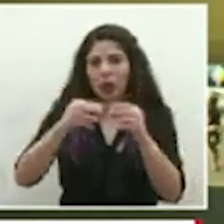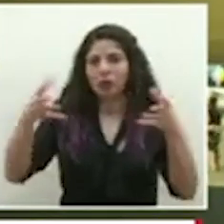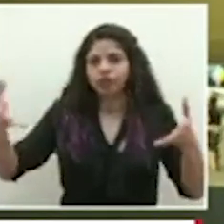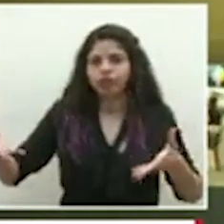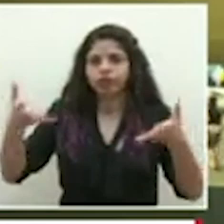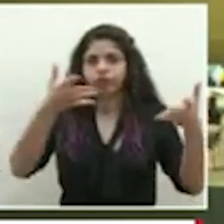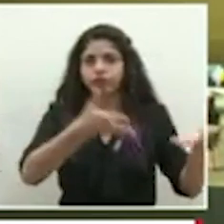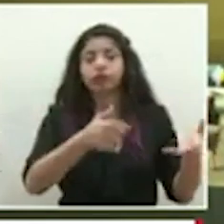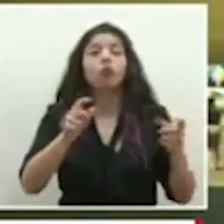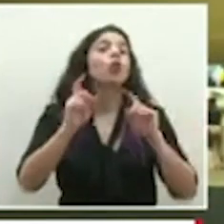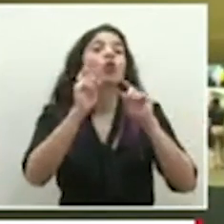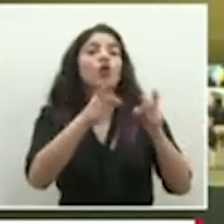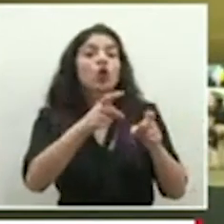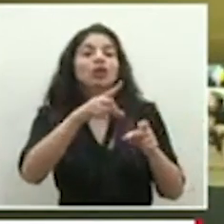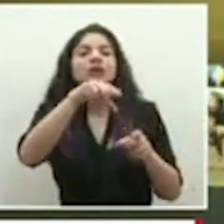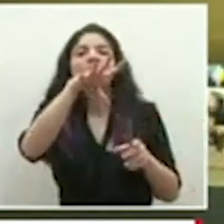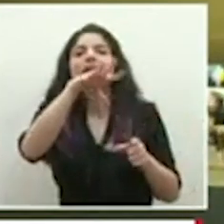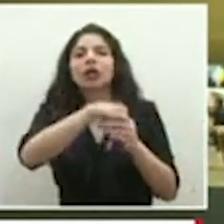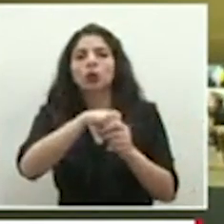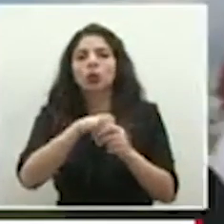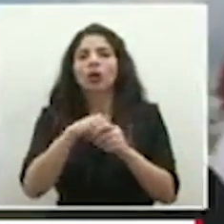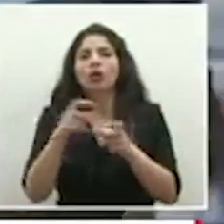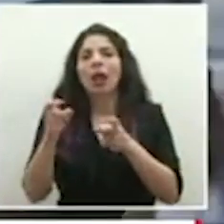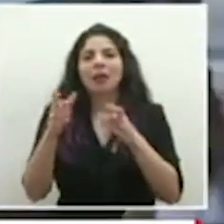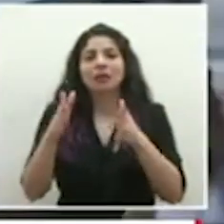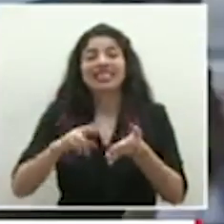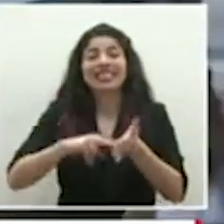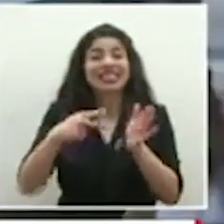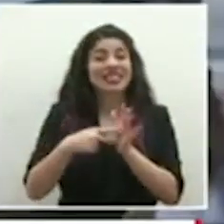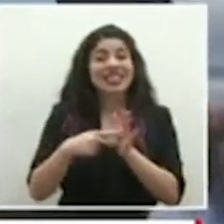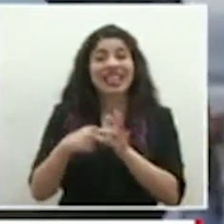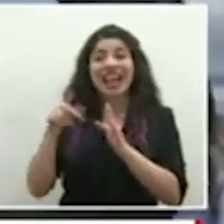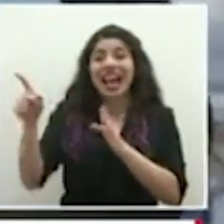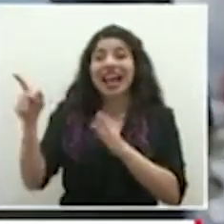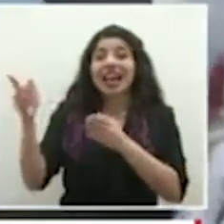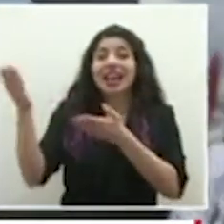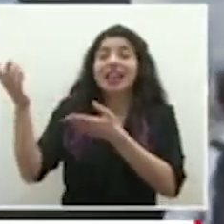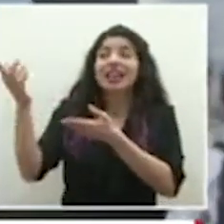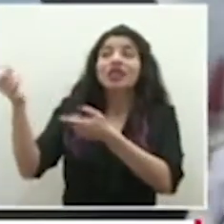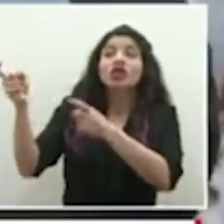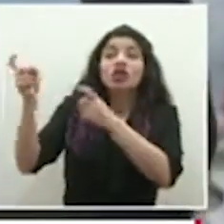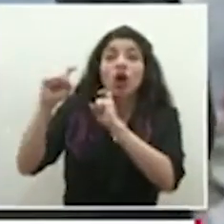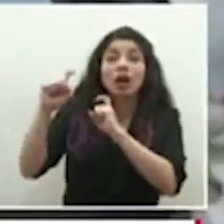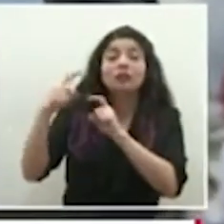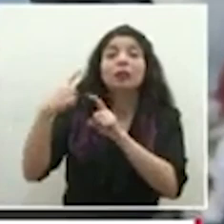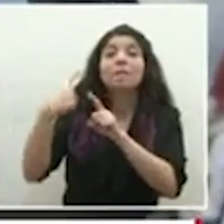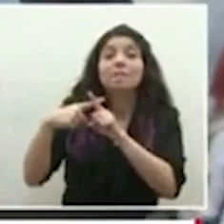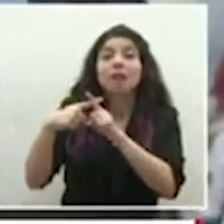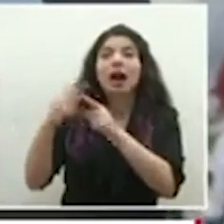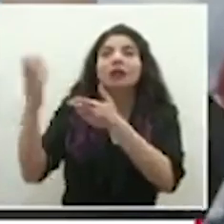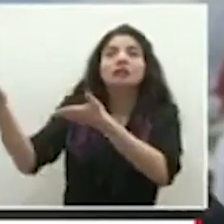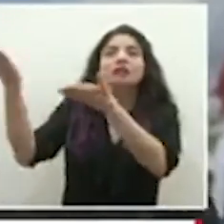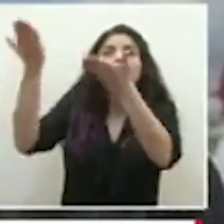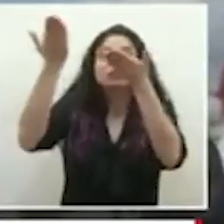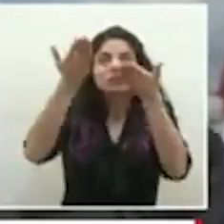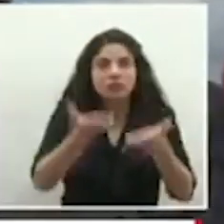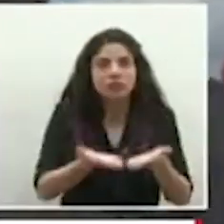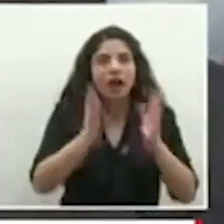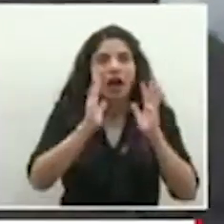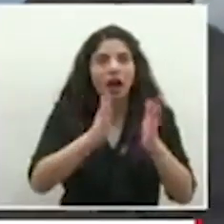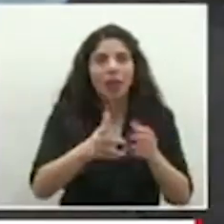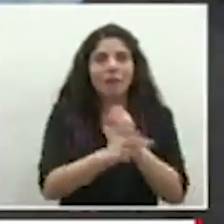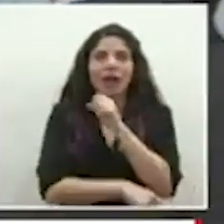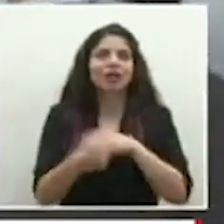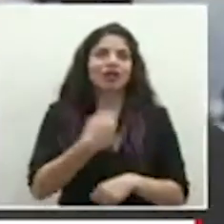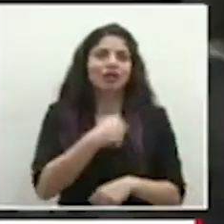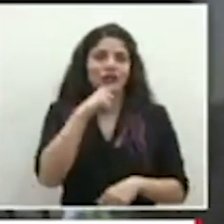La donación incluyó la logística, o sea, fue entregada físicamente en nuestro país. No